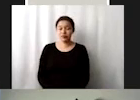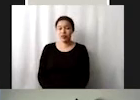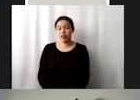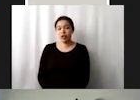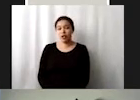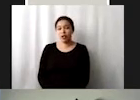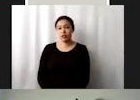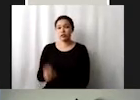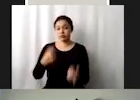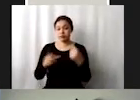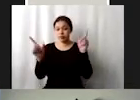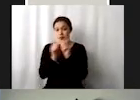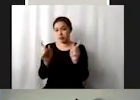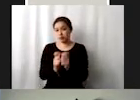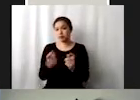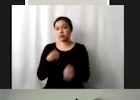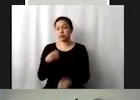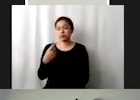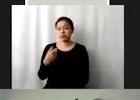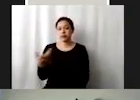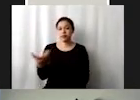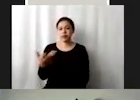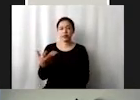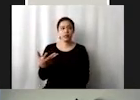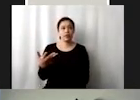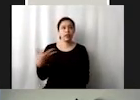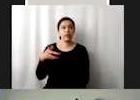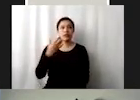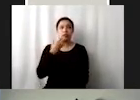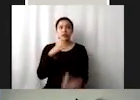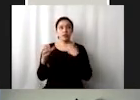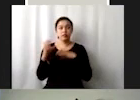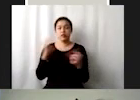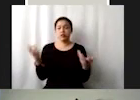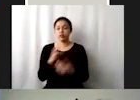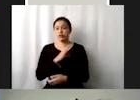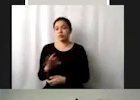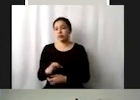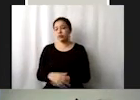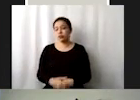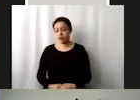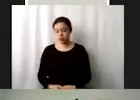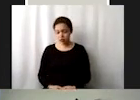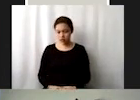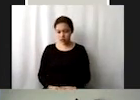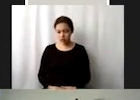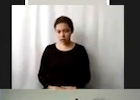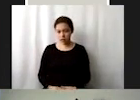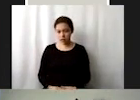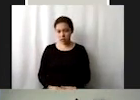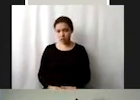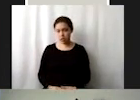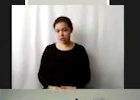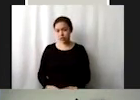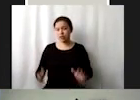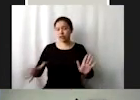conclusiones igual también me pueden hacer sus comentarios si ya conocían